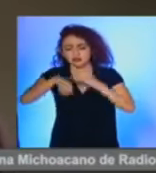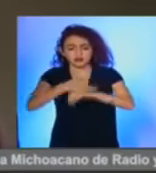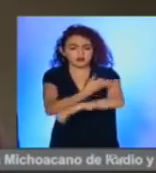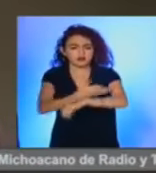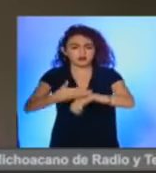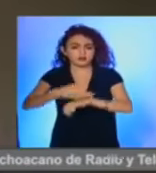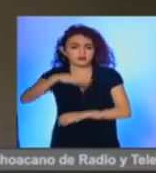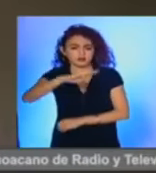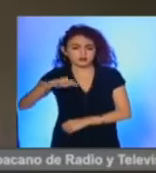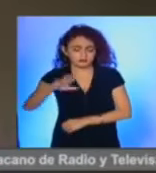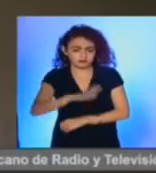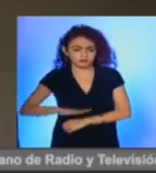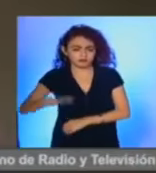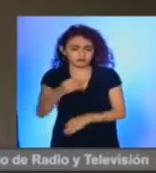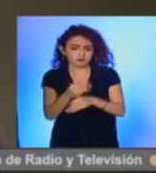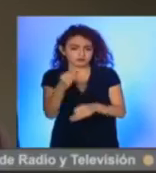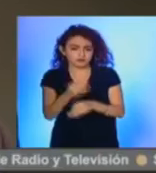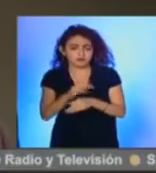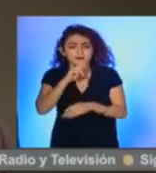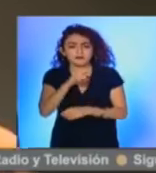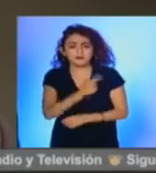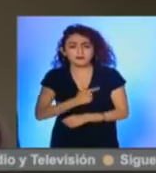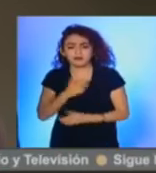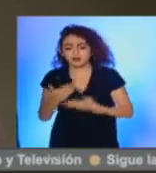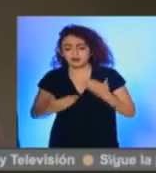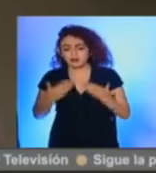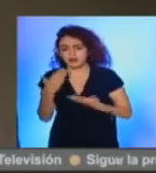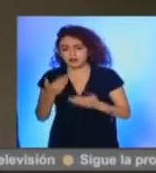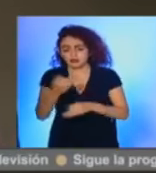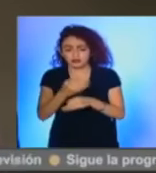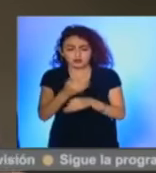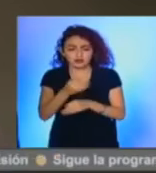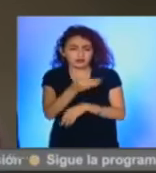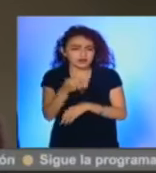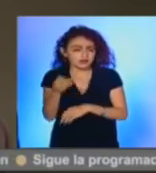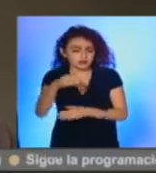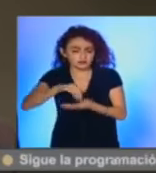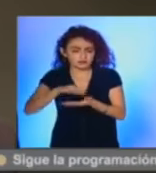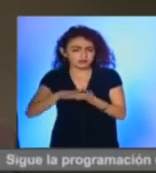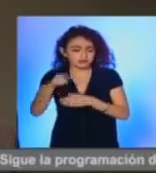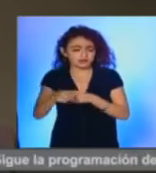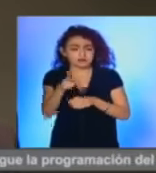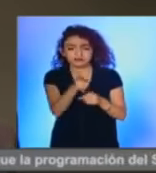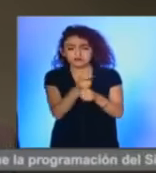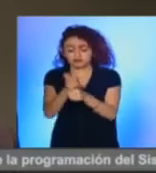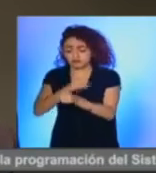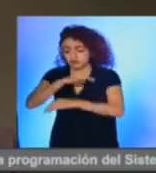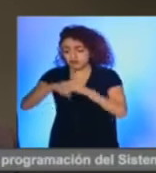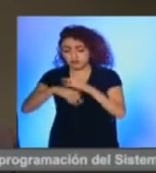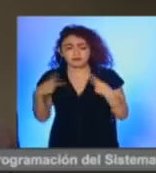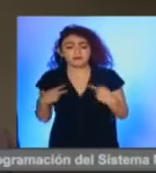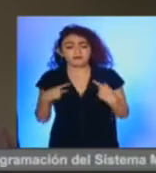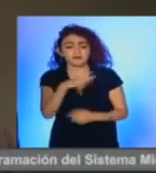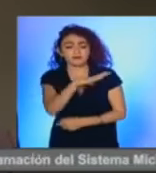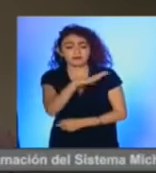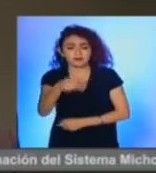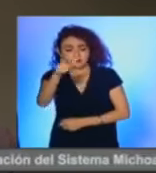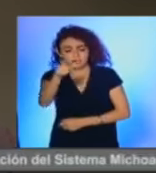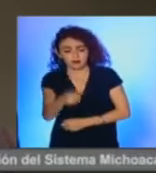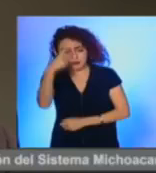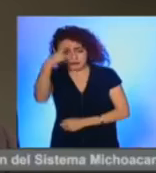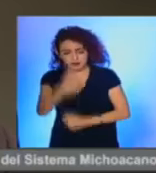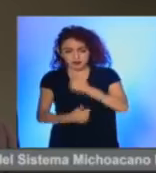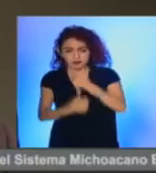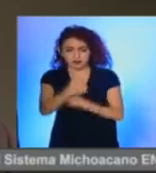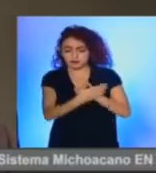familias michoacanas un momento de placer y alegría durante esta fecha, por lo que hace una invitación a la población en general a